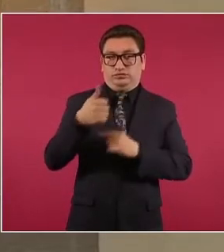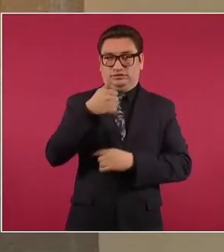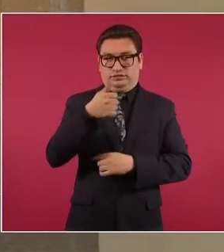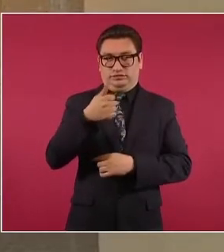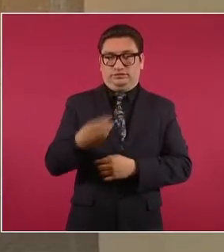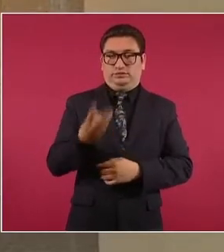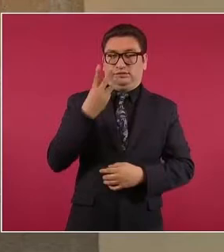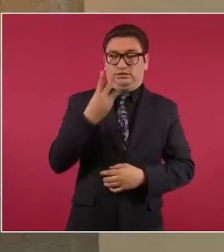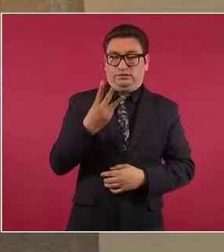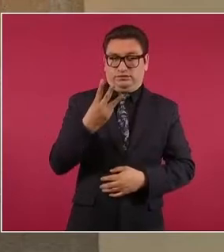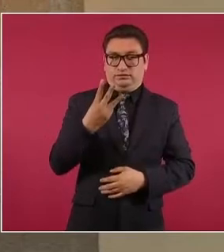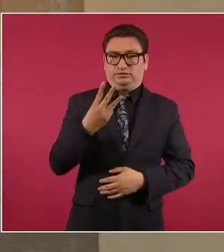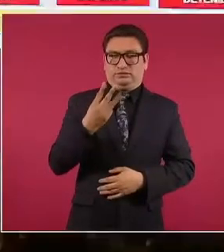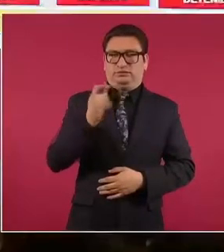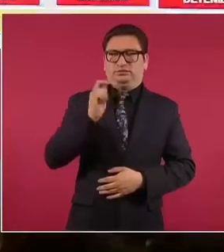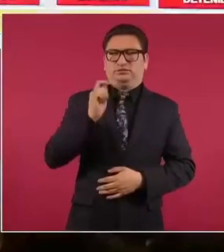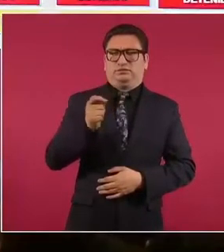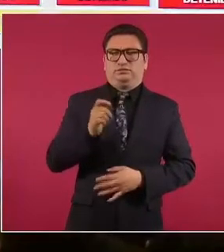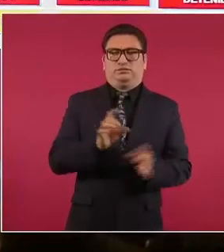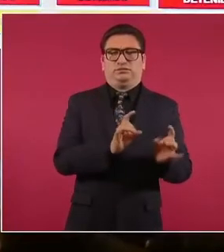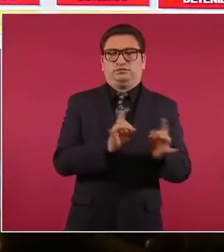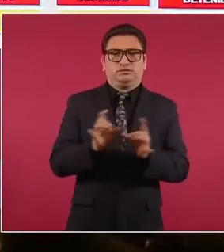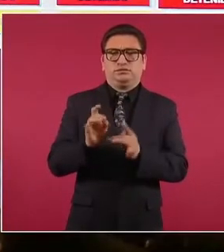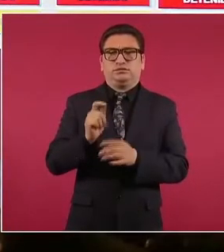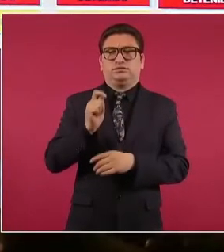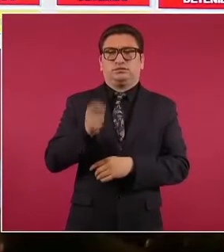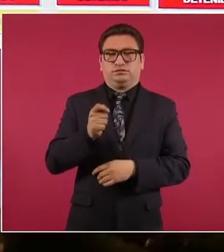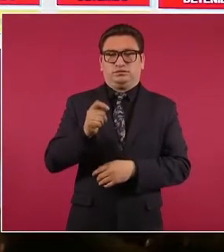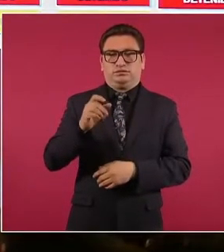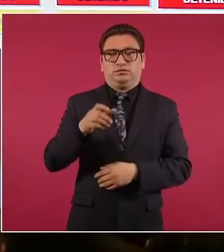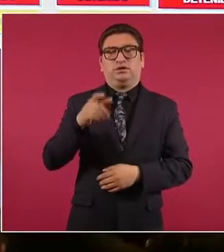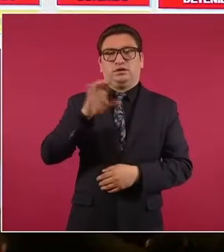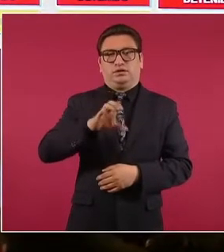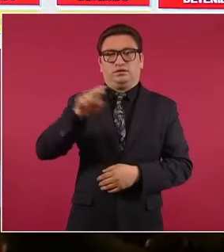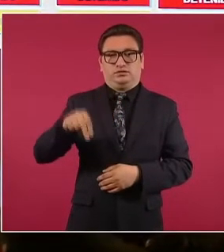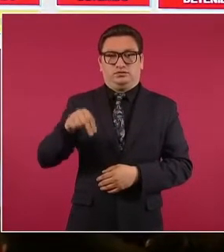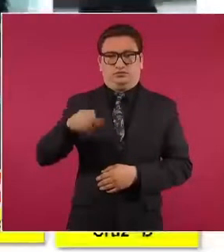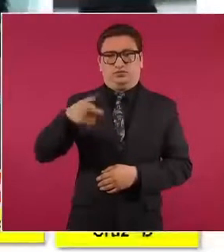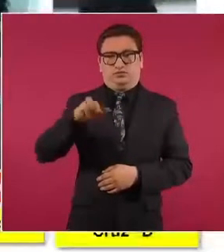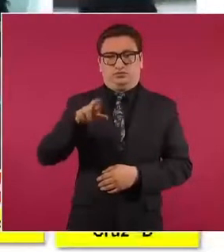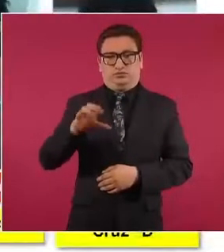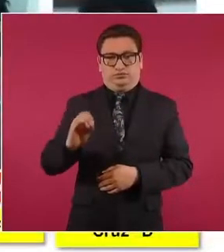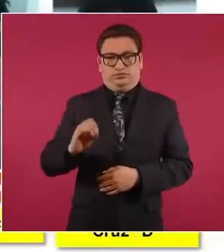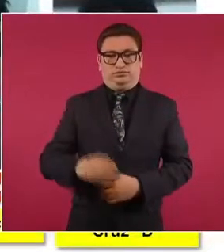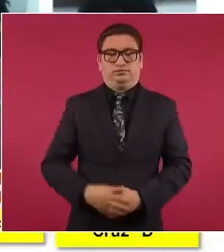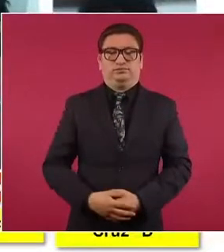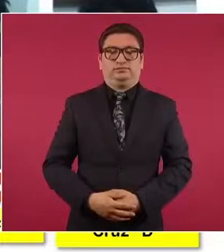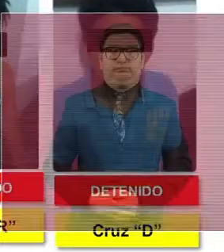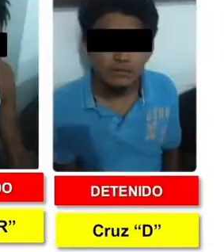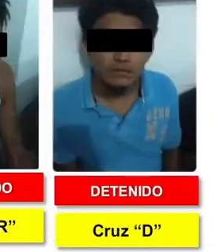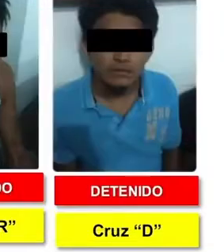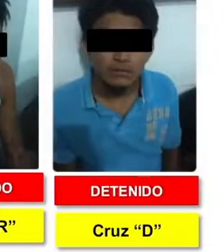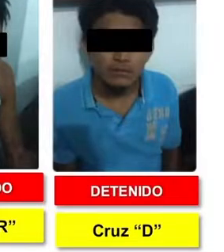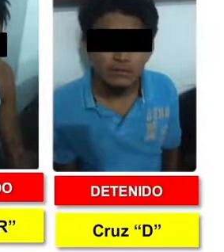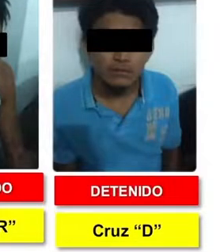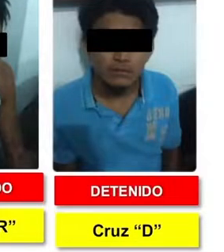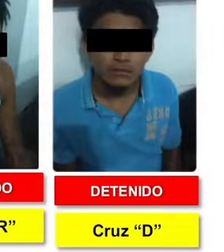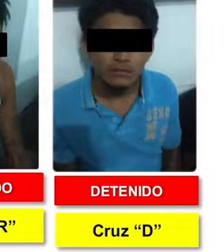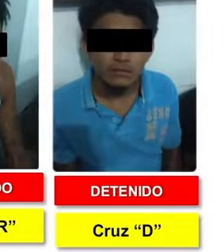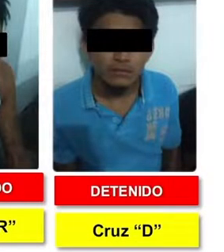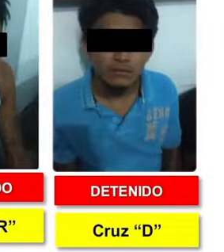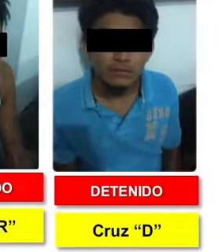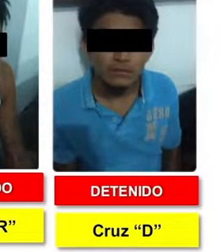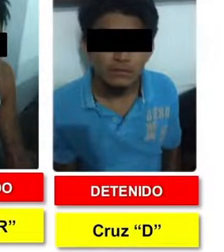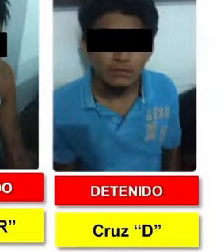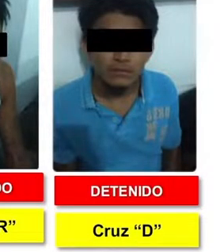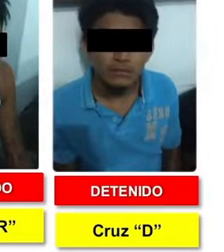tres de ellos por un evento de Cancún, Quintana Roo, ya están detenidos y está pendiente su vinculación a